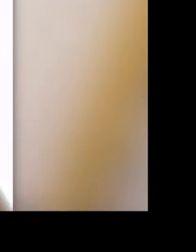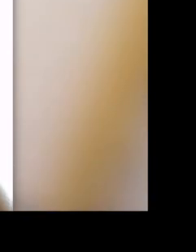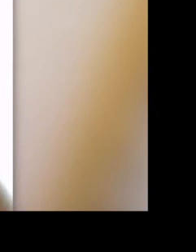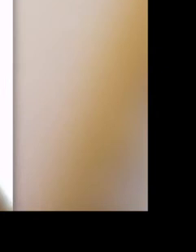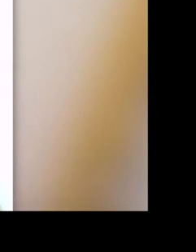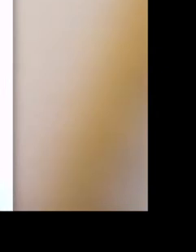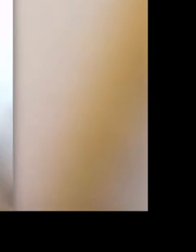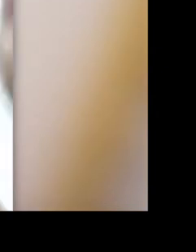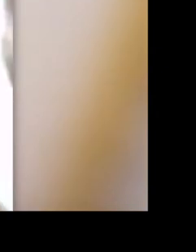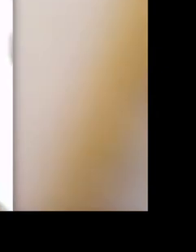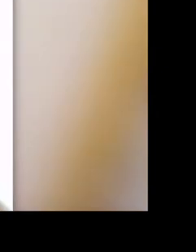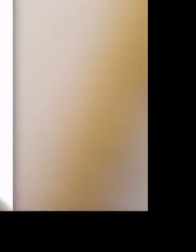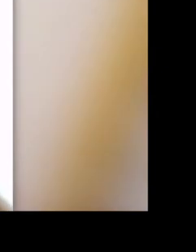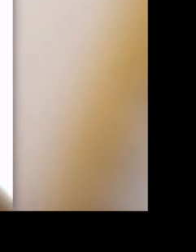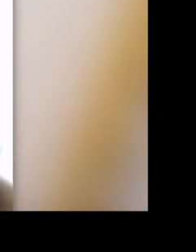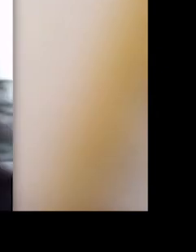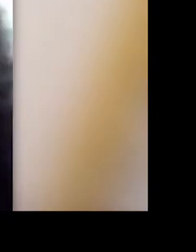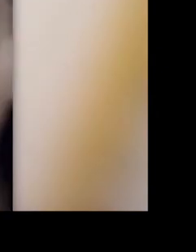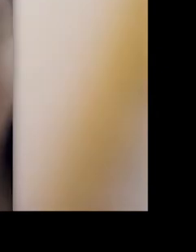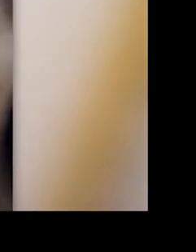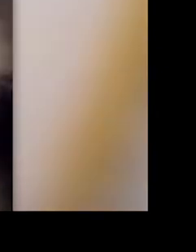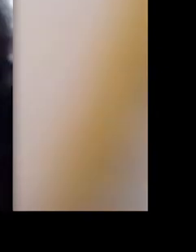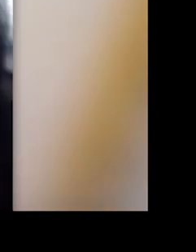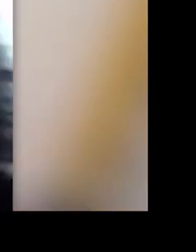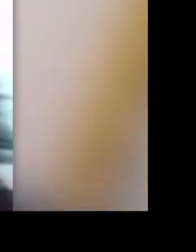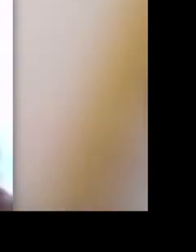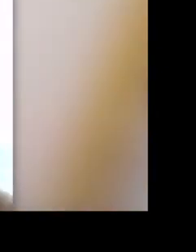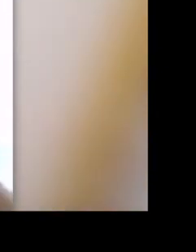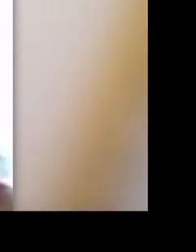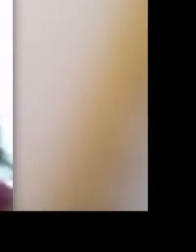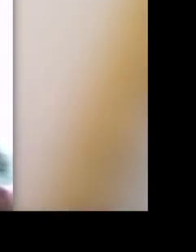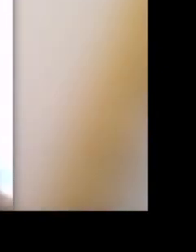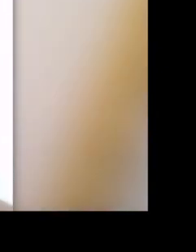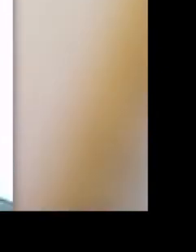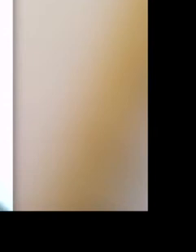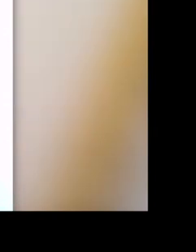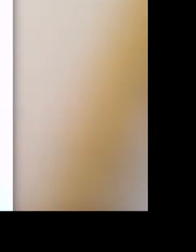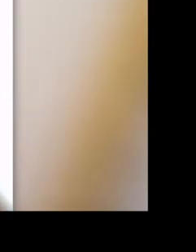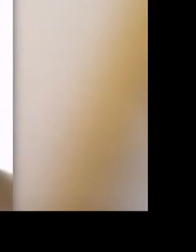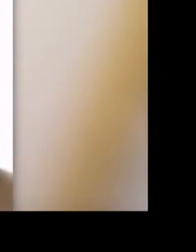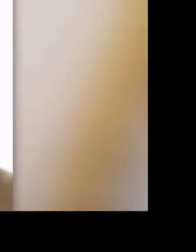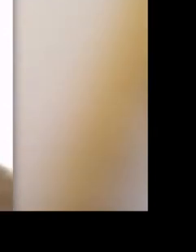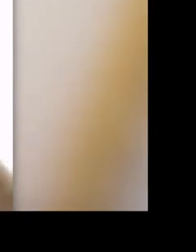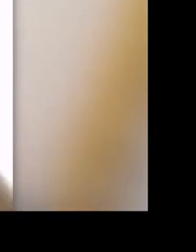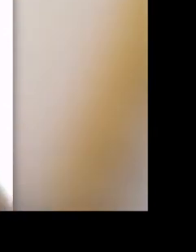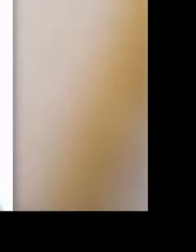desde el 97 yo ya conocía el polígono de Villaverde otra cosa era que no fuera a trabajar allí